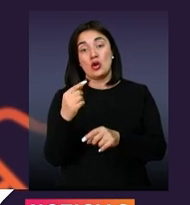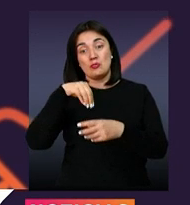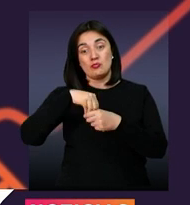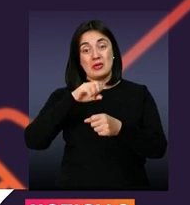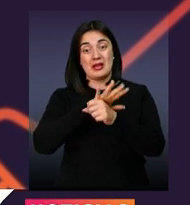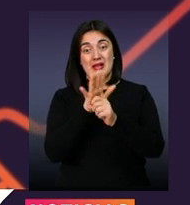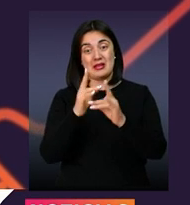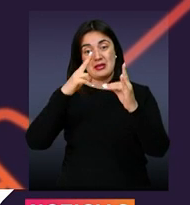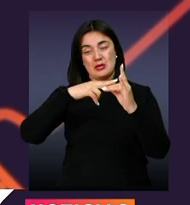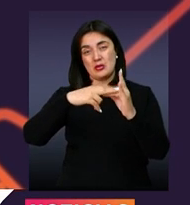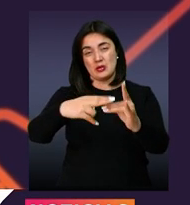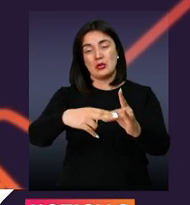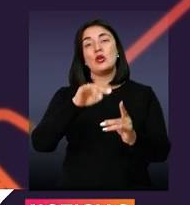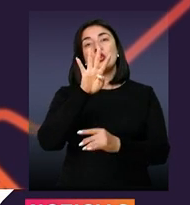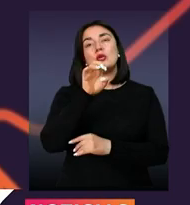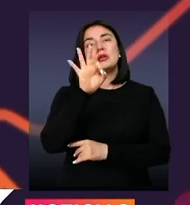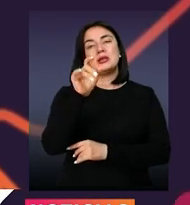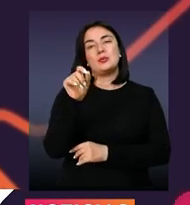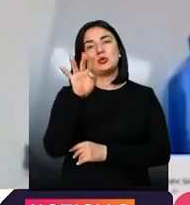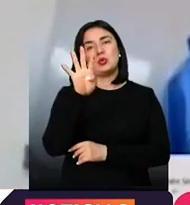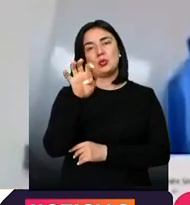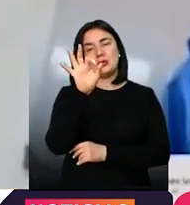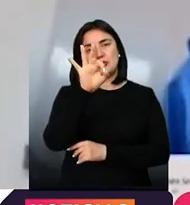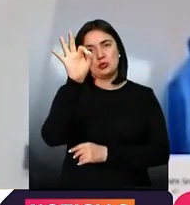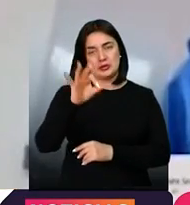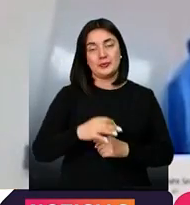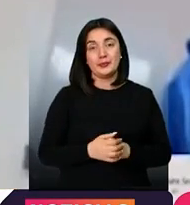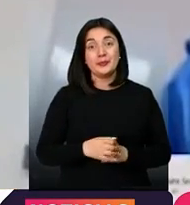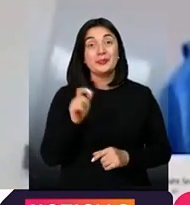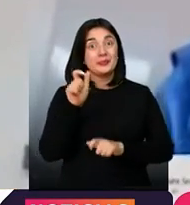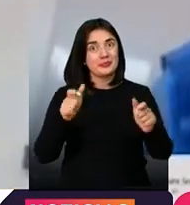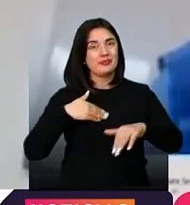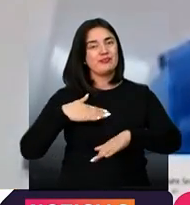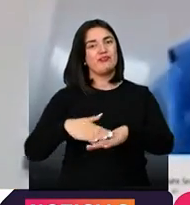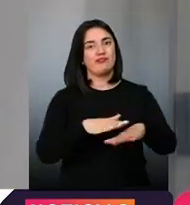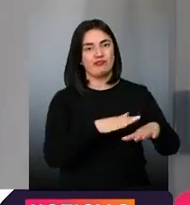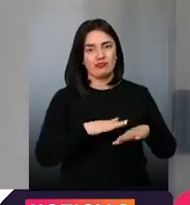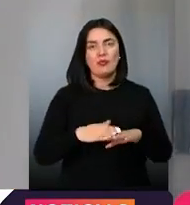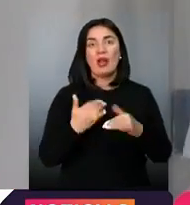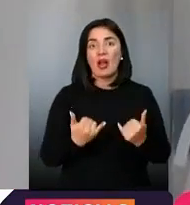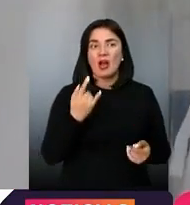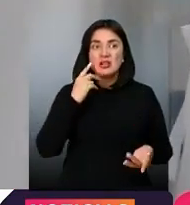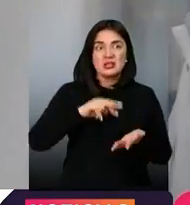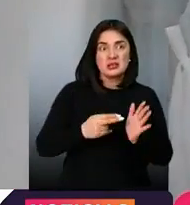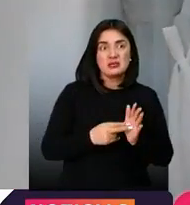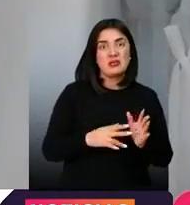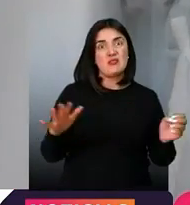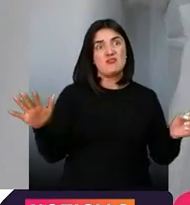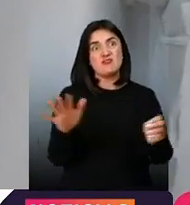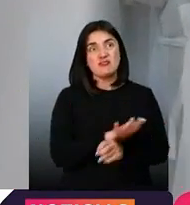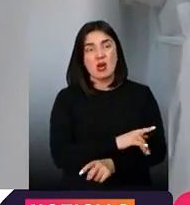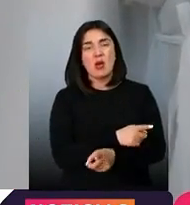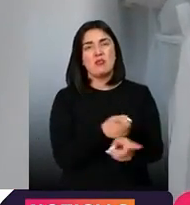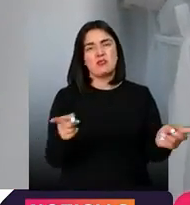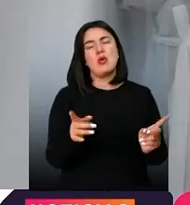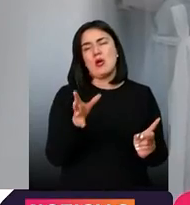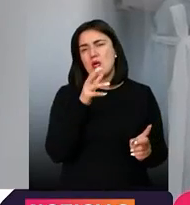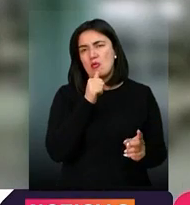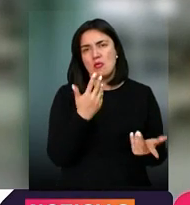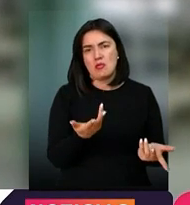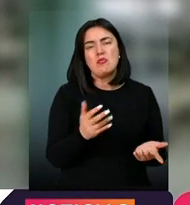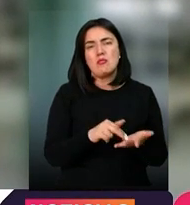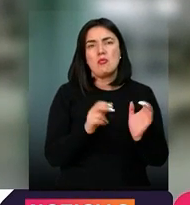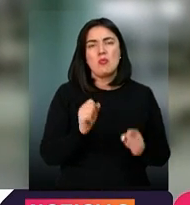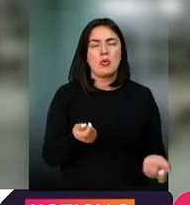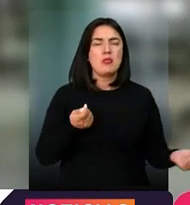-19 en un 93,9%. El funcionario reiteró que por ahora se descarta un colapso hospitalario y que dado el comportamiento